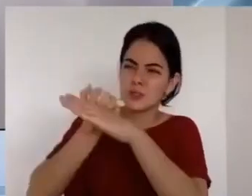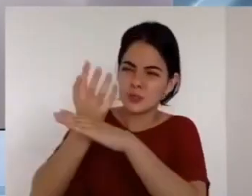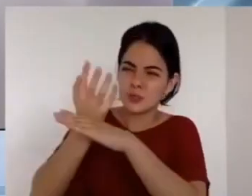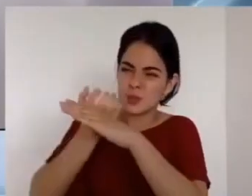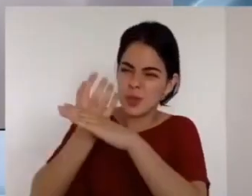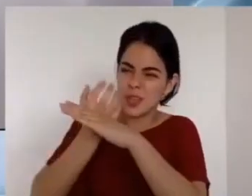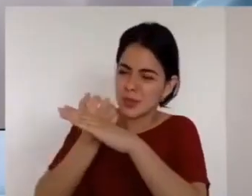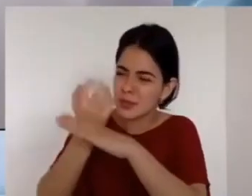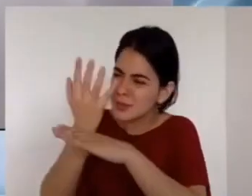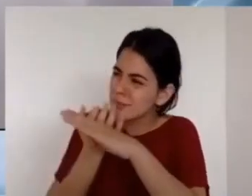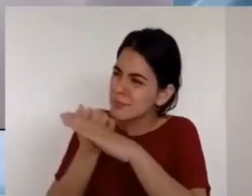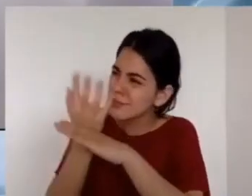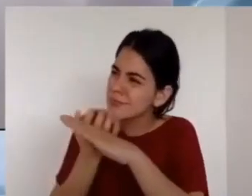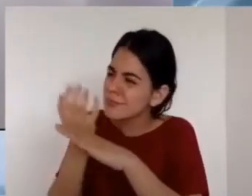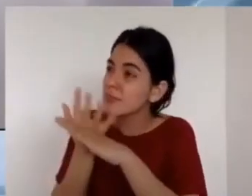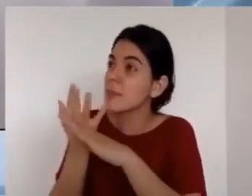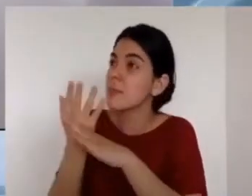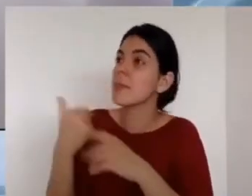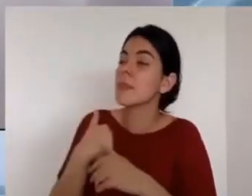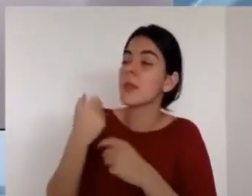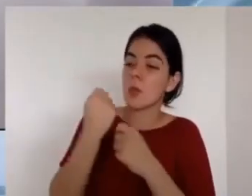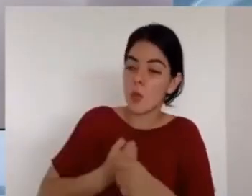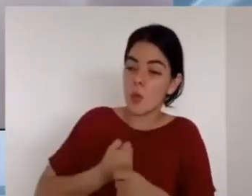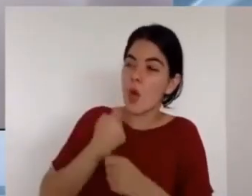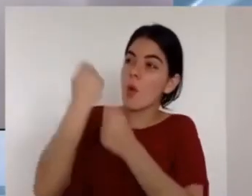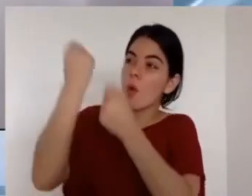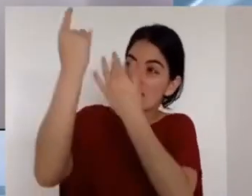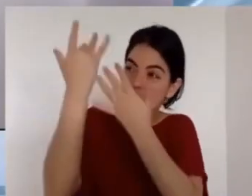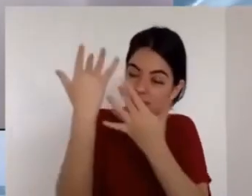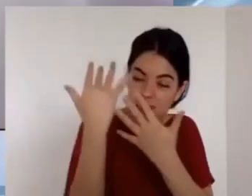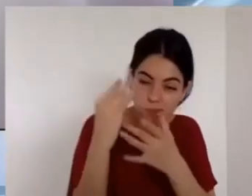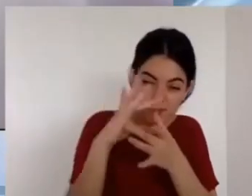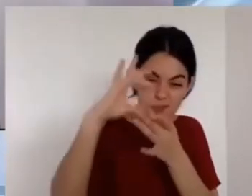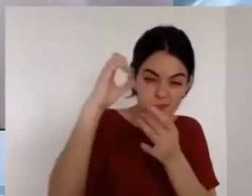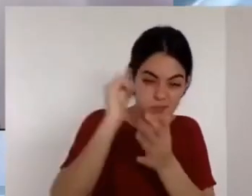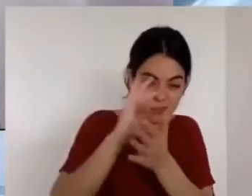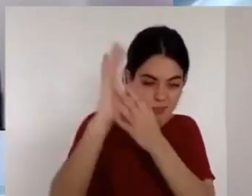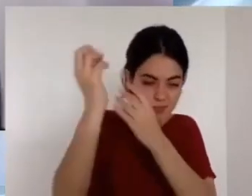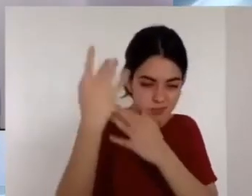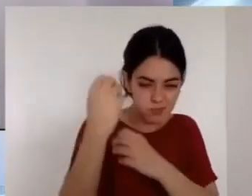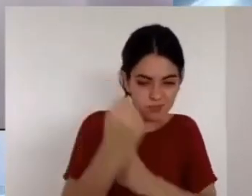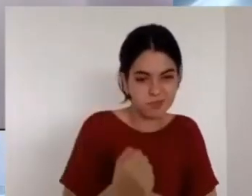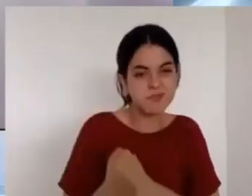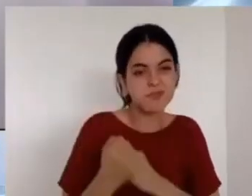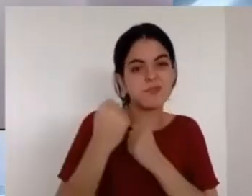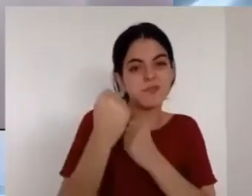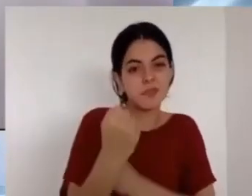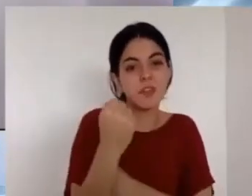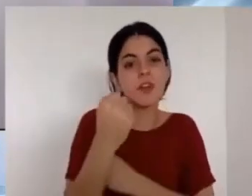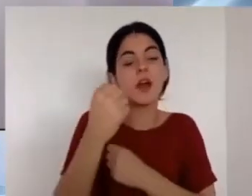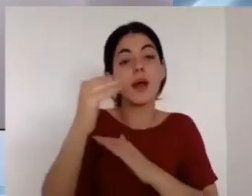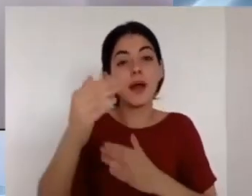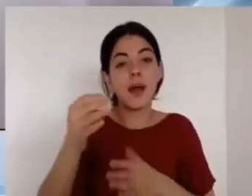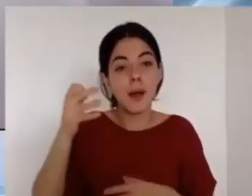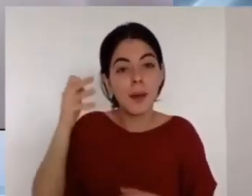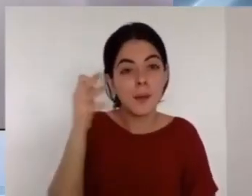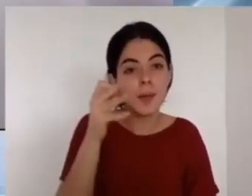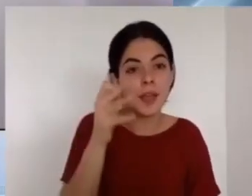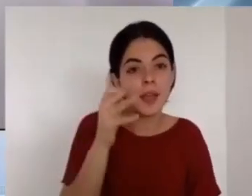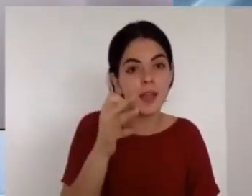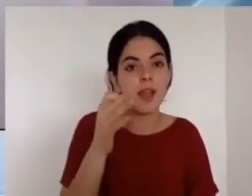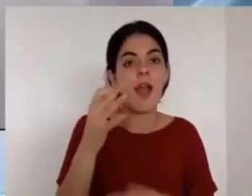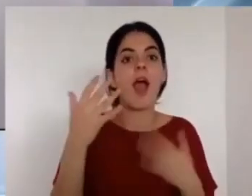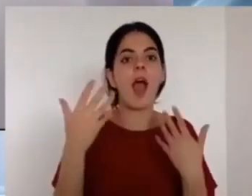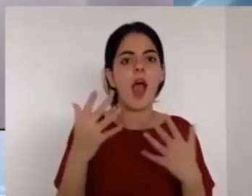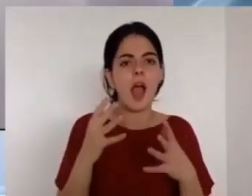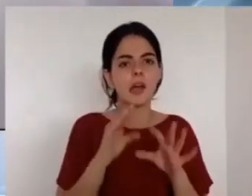condición en lo que nos hace falta y nos olvidamos de disfrutar lo que tenemos eso nos pasa